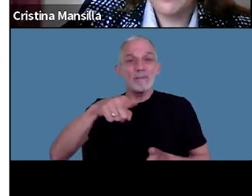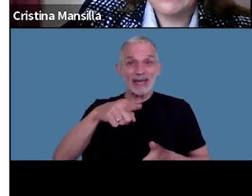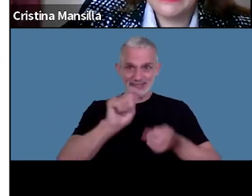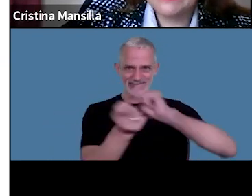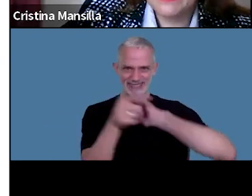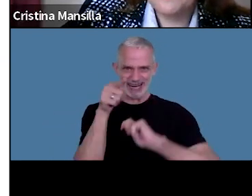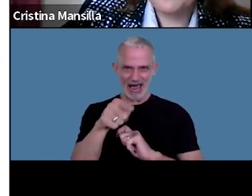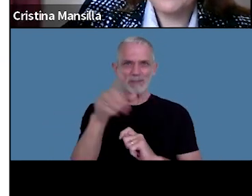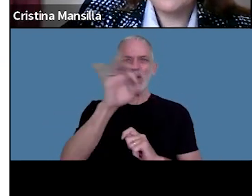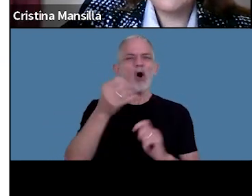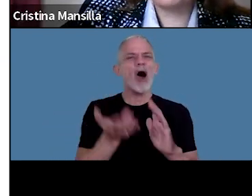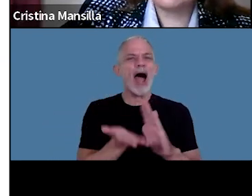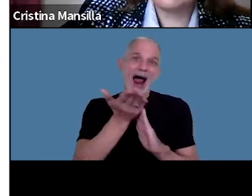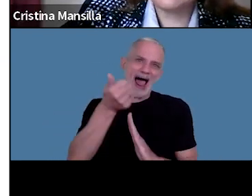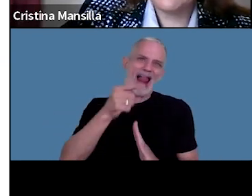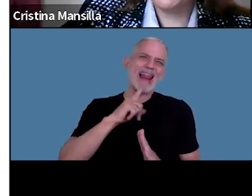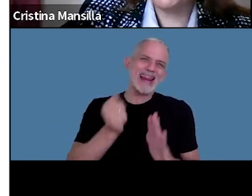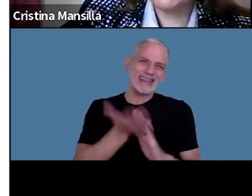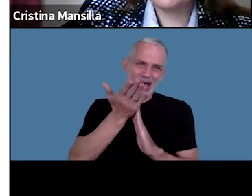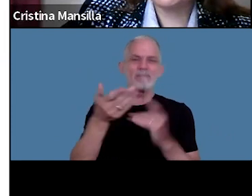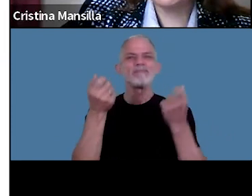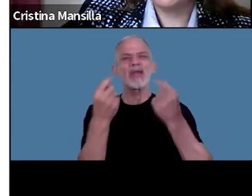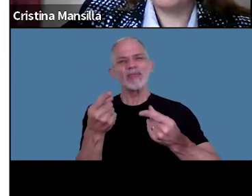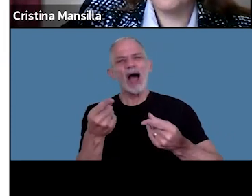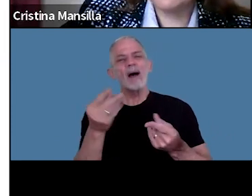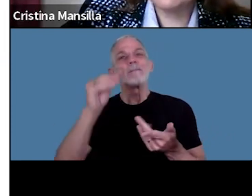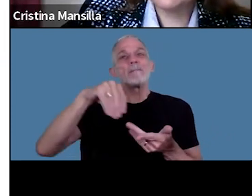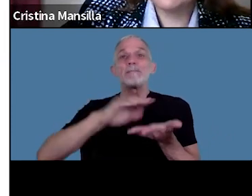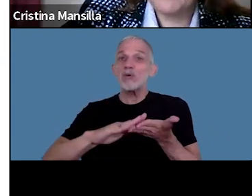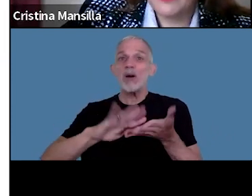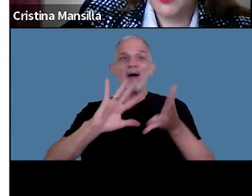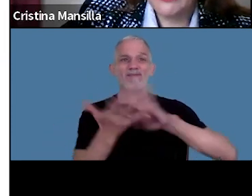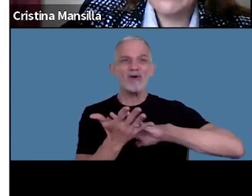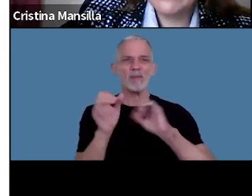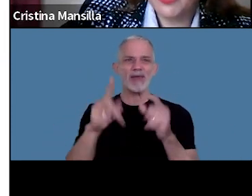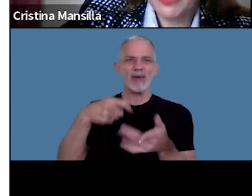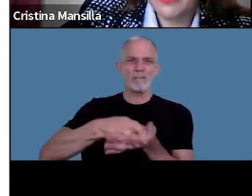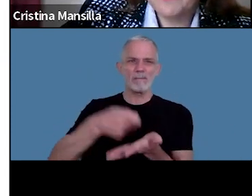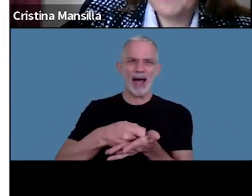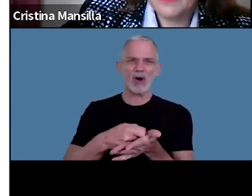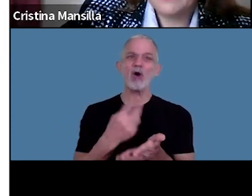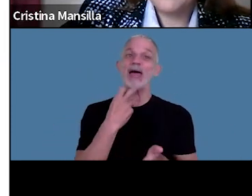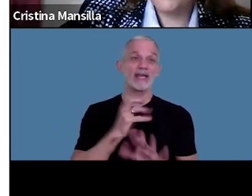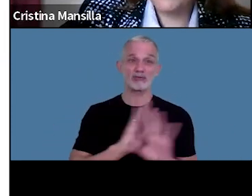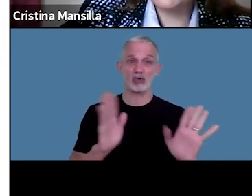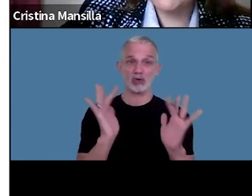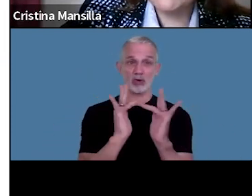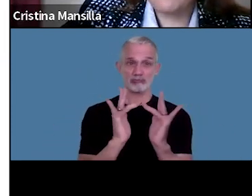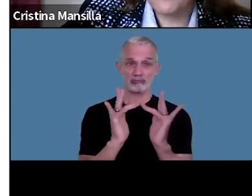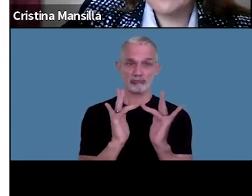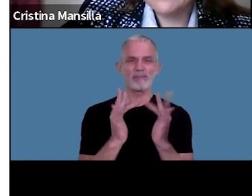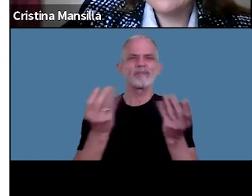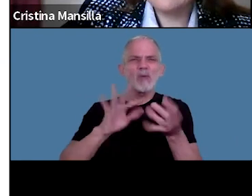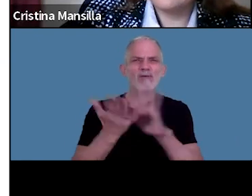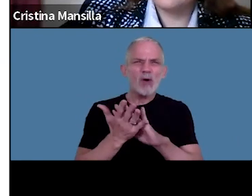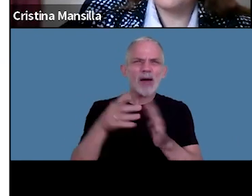o el alta habilita nuevas formas de pago electrónico. ¿Cuáles son